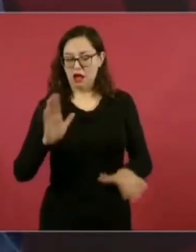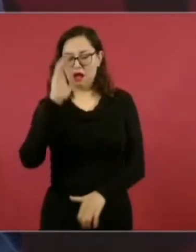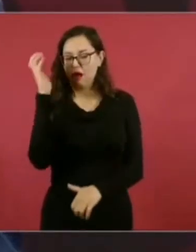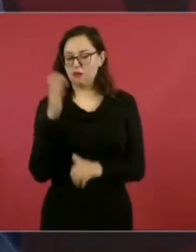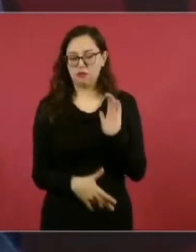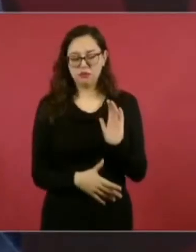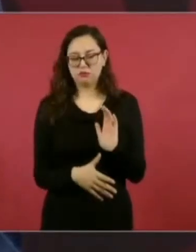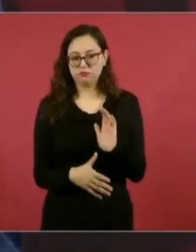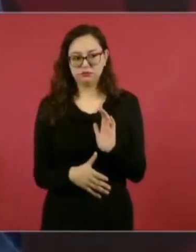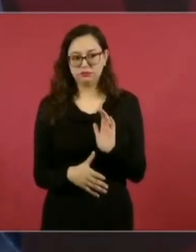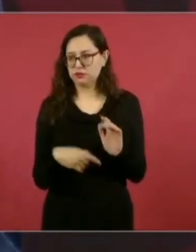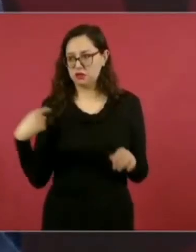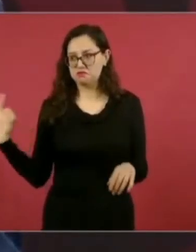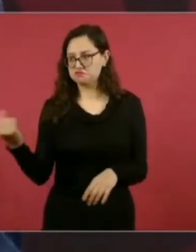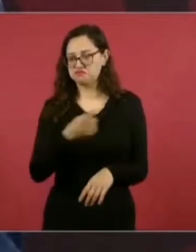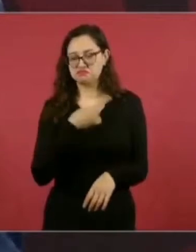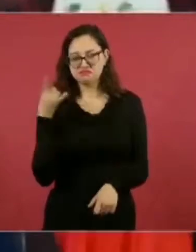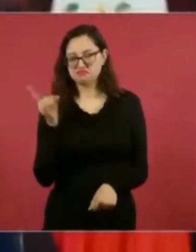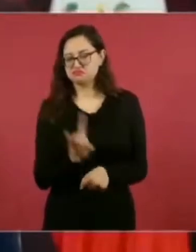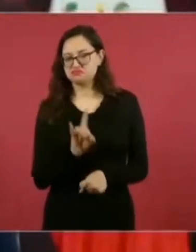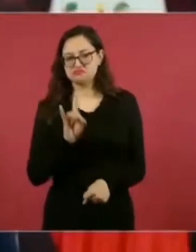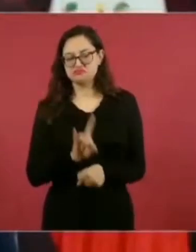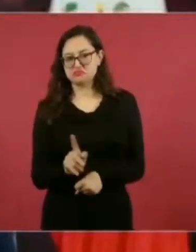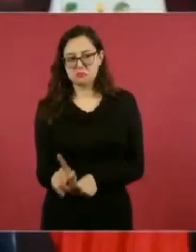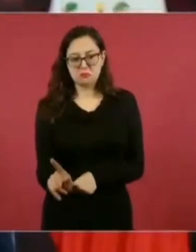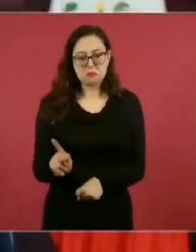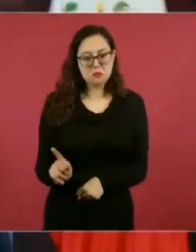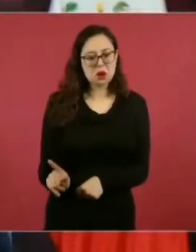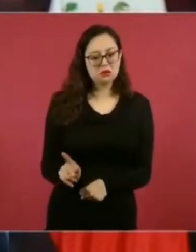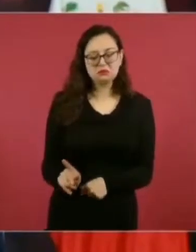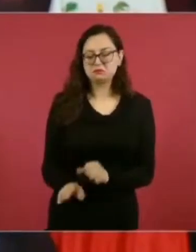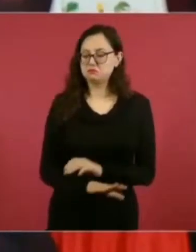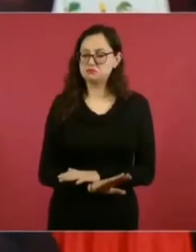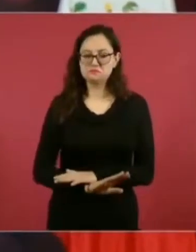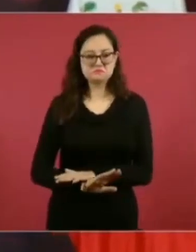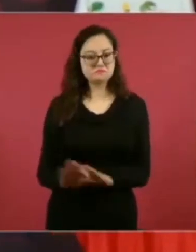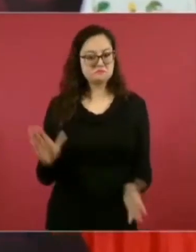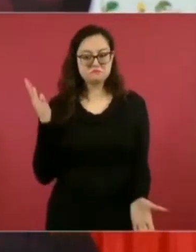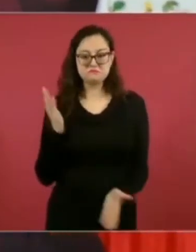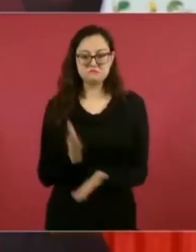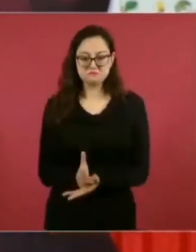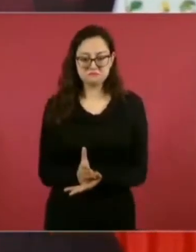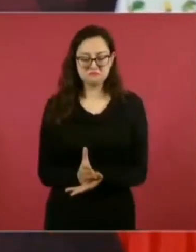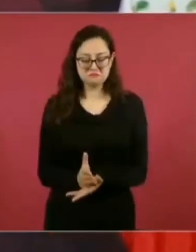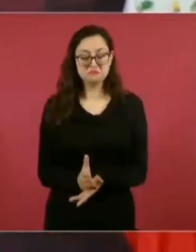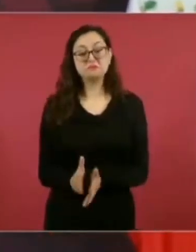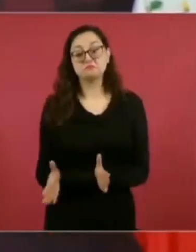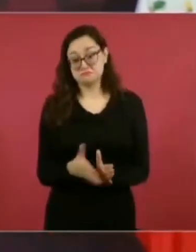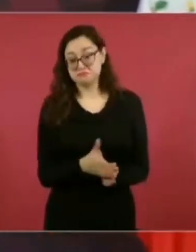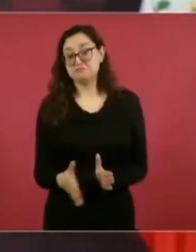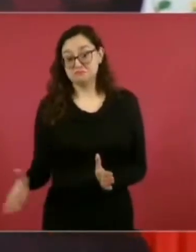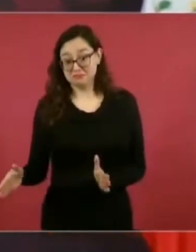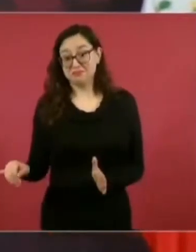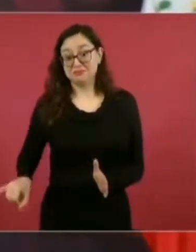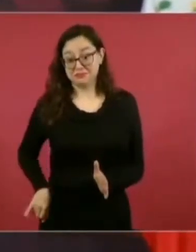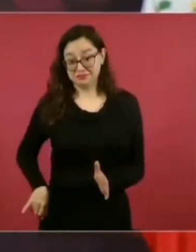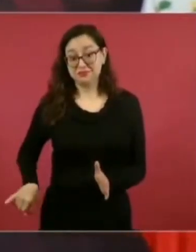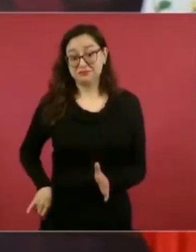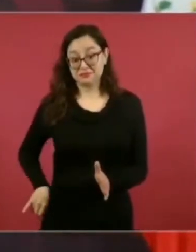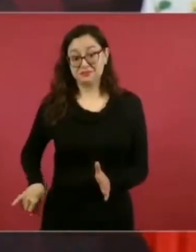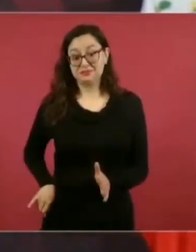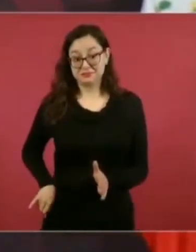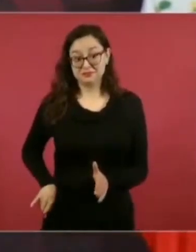y por eso son tiempos interesantes. No.